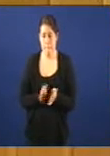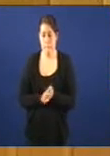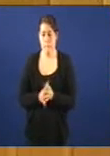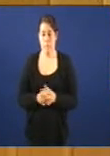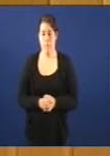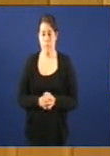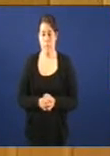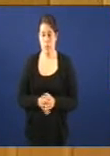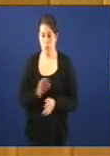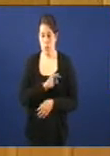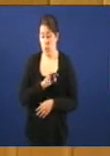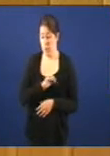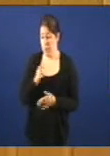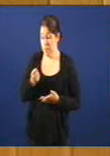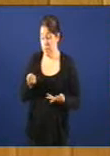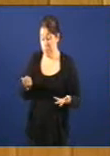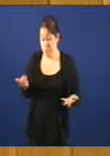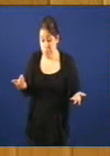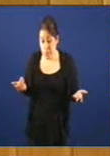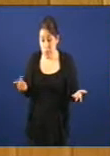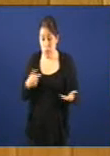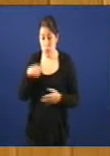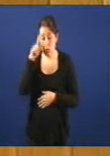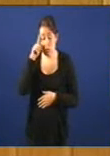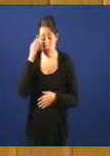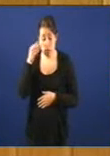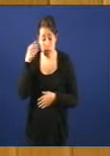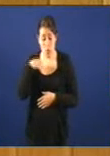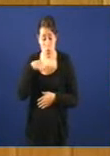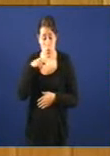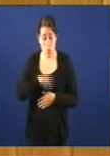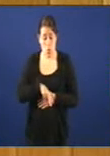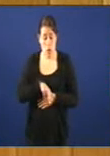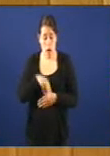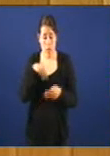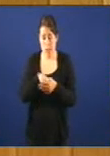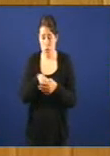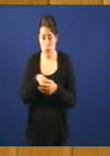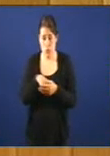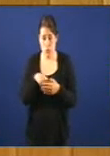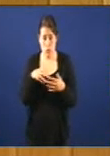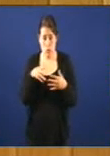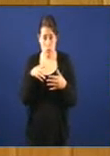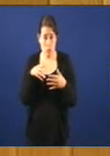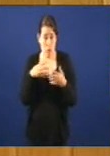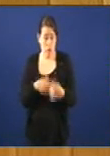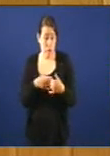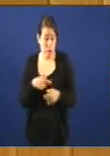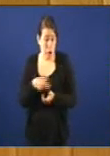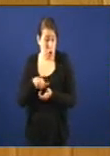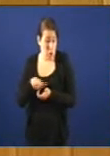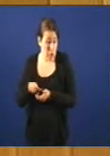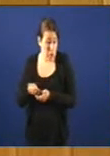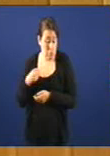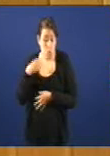e a vostede eu non sei se pensa que eu nunca estuve nunha fábrica de conservas eu non sei se vostede pensa que a única